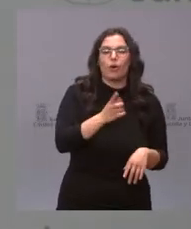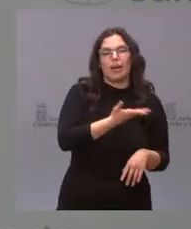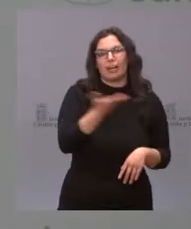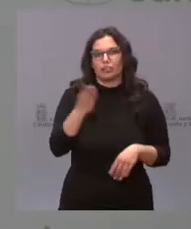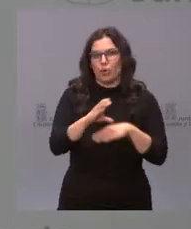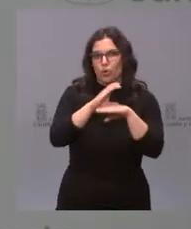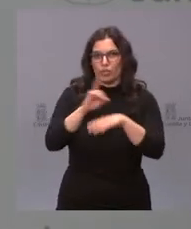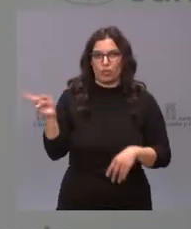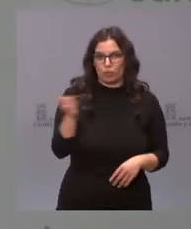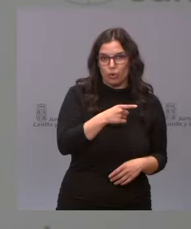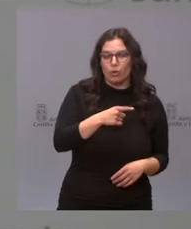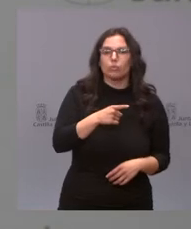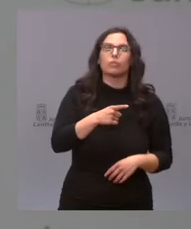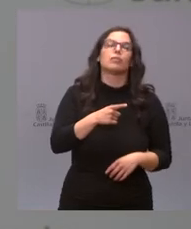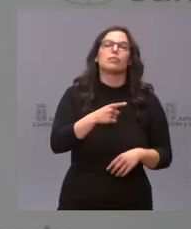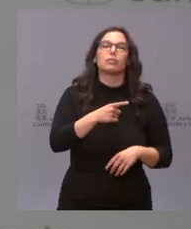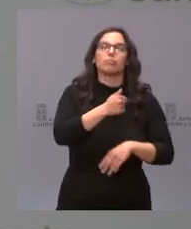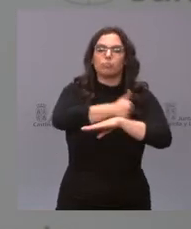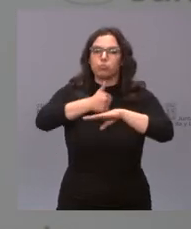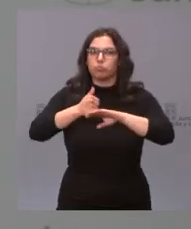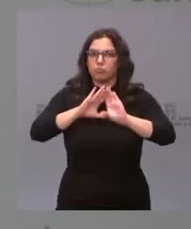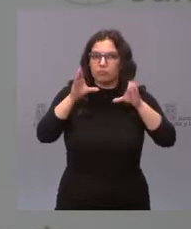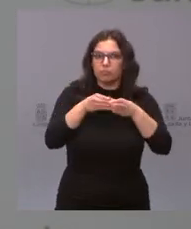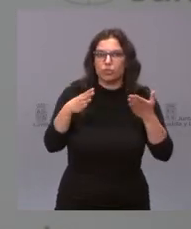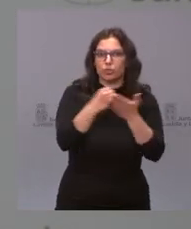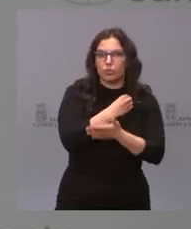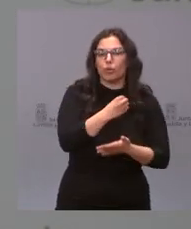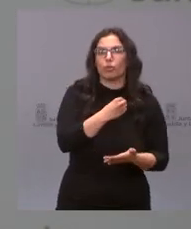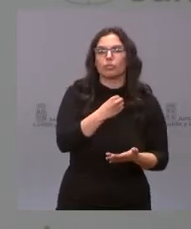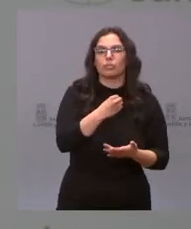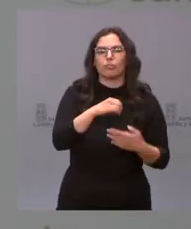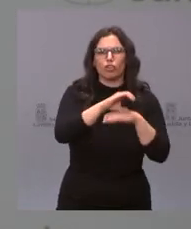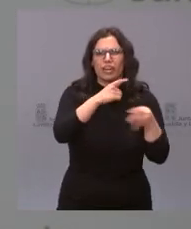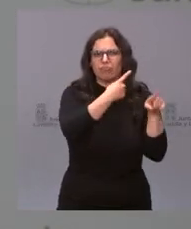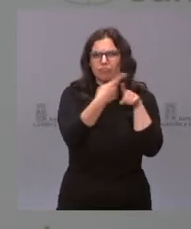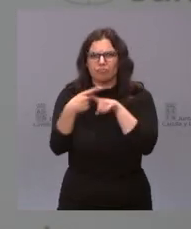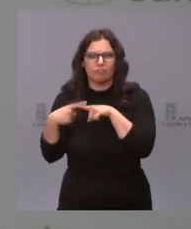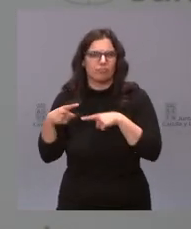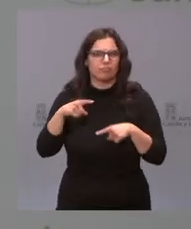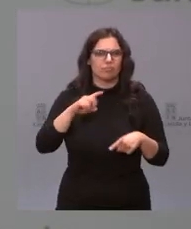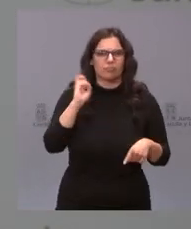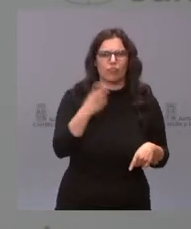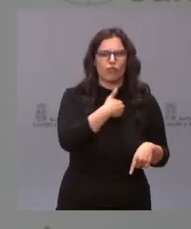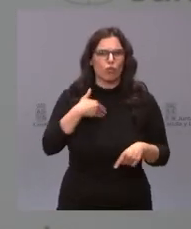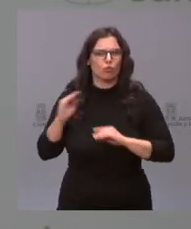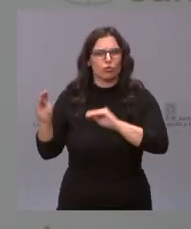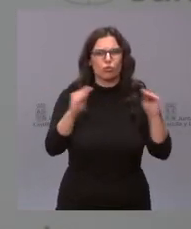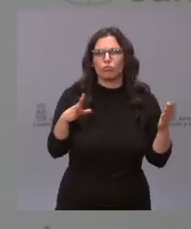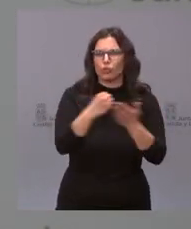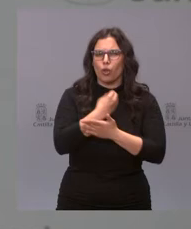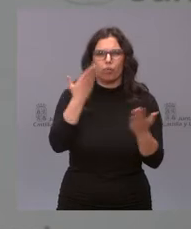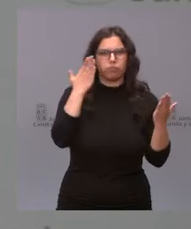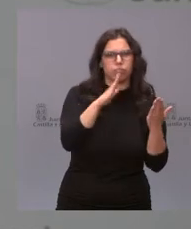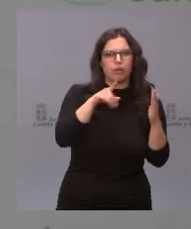consejeros y a todos los cargos que desde diferentes lugares, desde diferentes consejerías, están dando la cara, están gestionando,